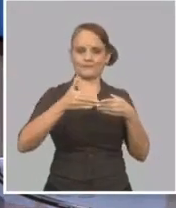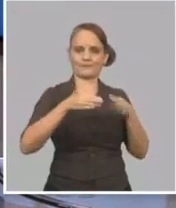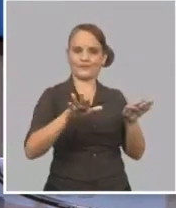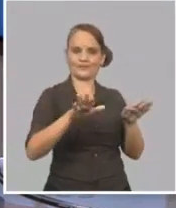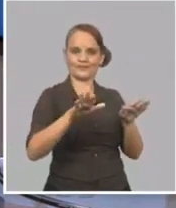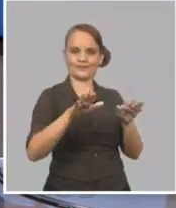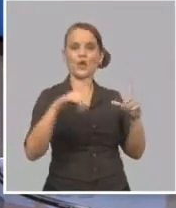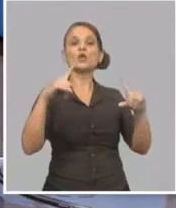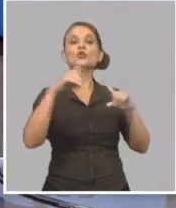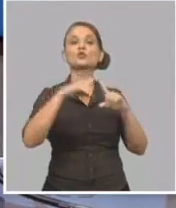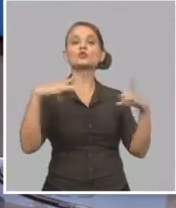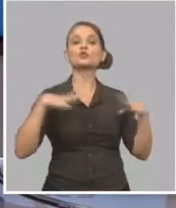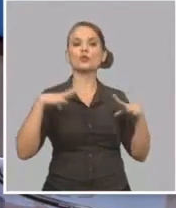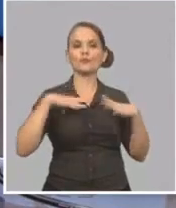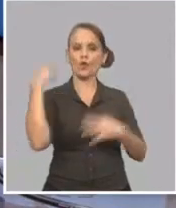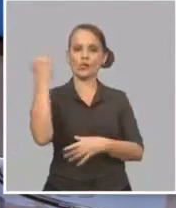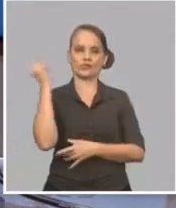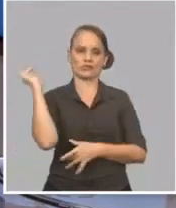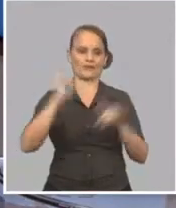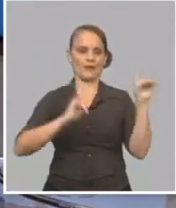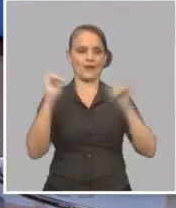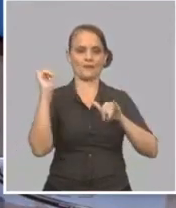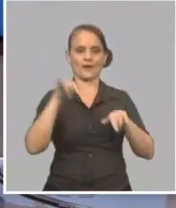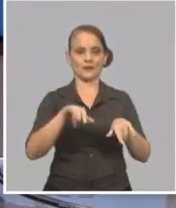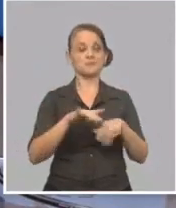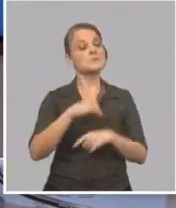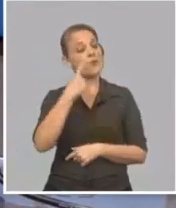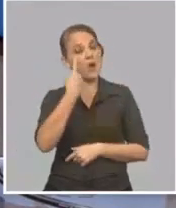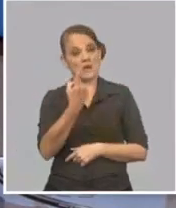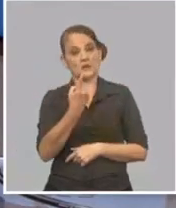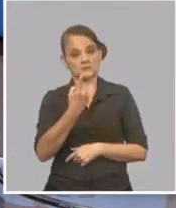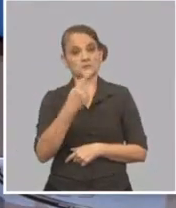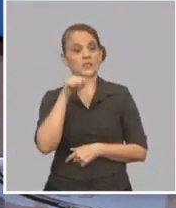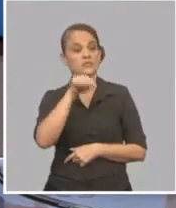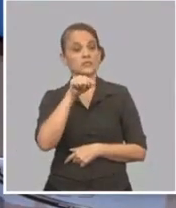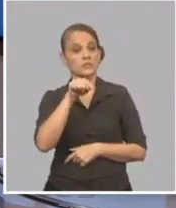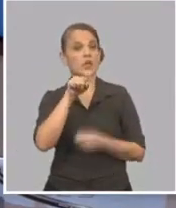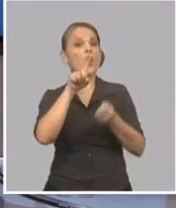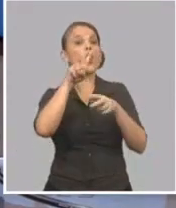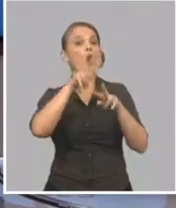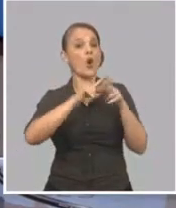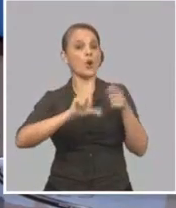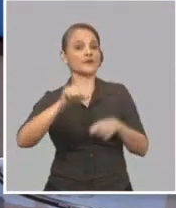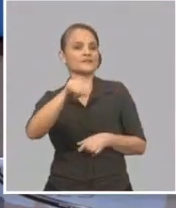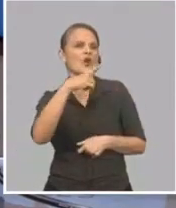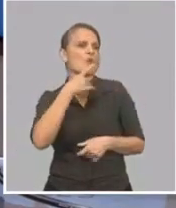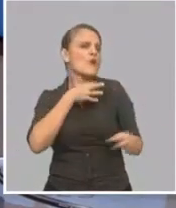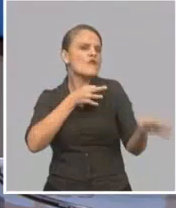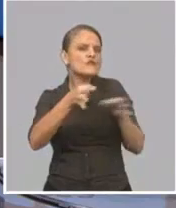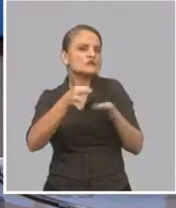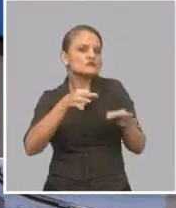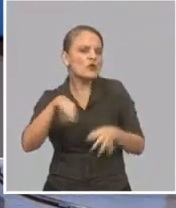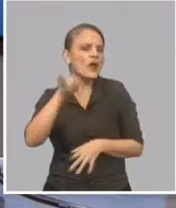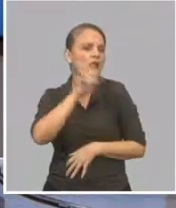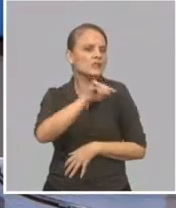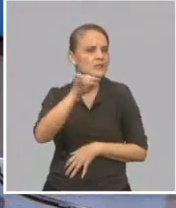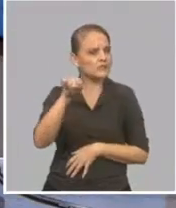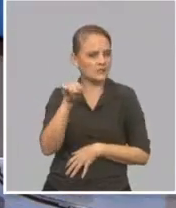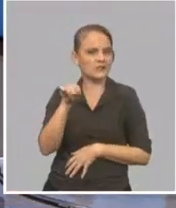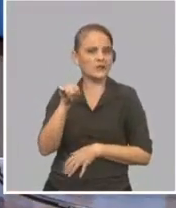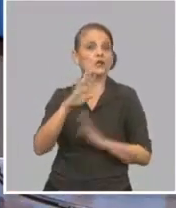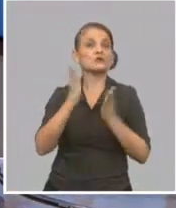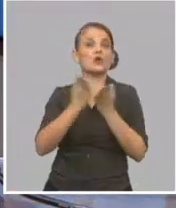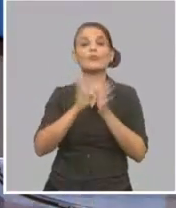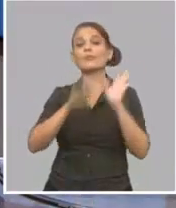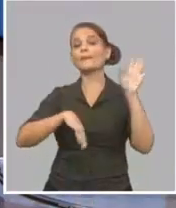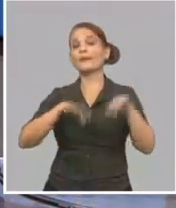sus mercados tradicionales, cuando empiecen a reaccionar, en función de la ocupación y de esa